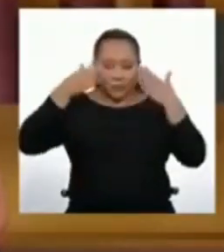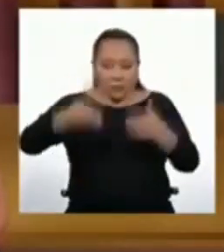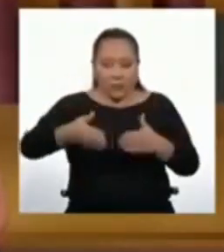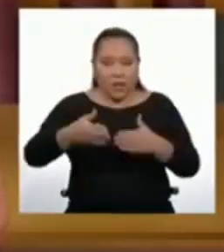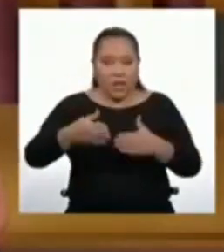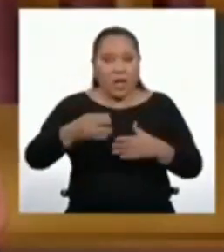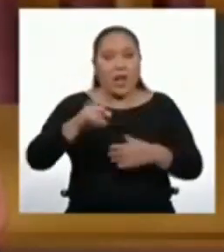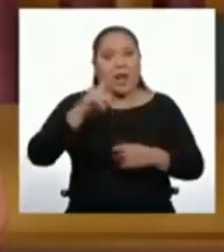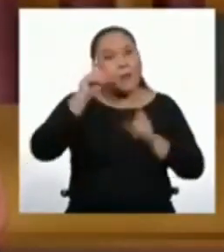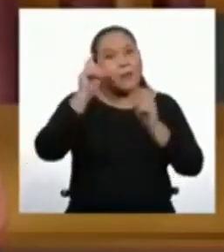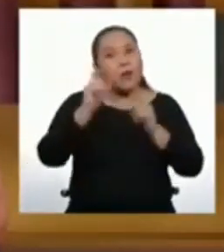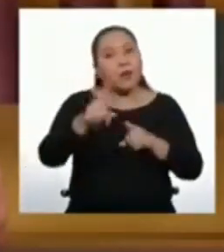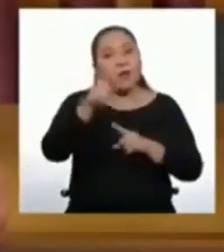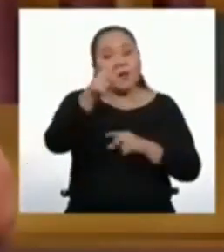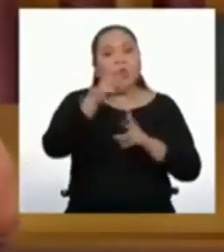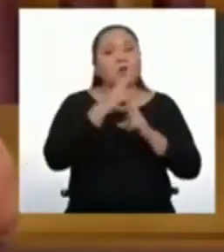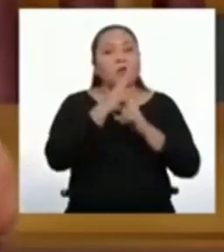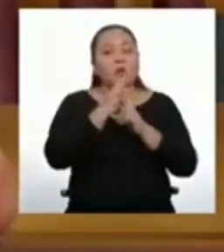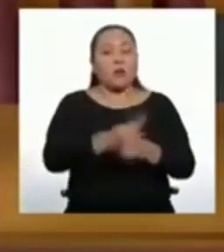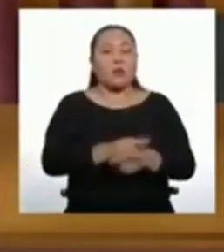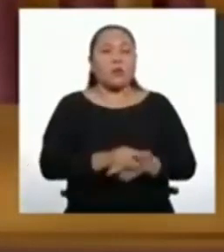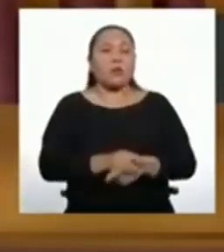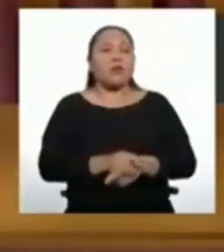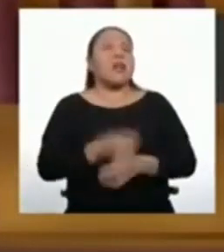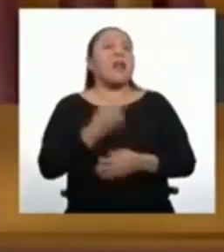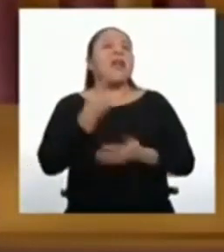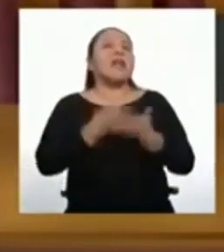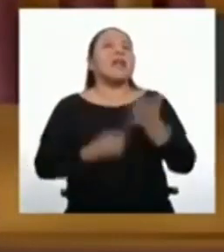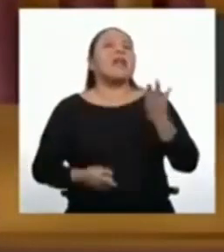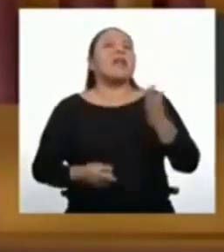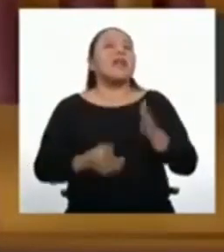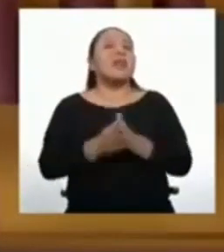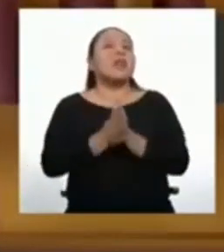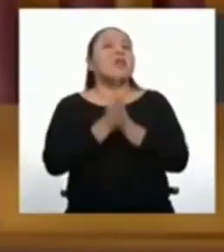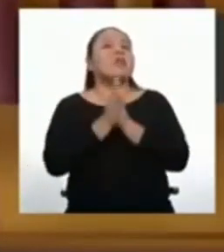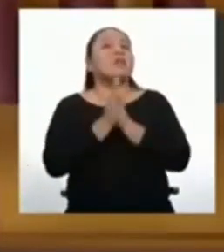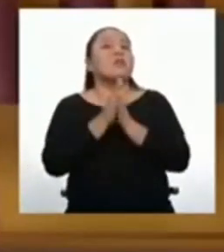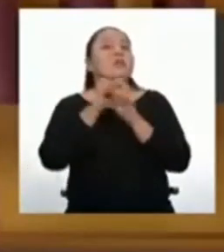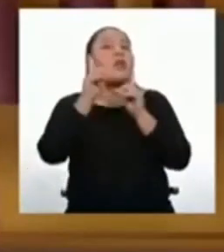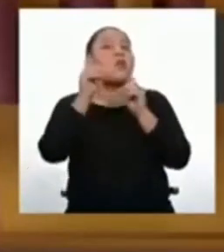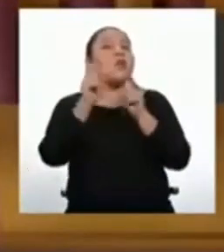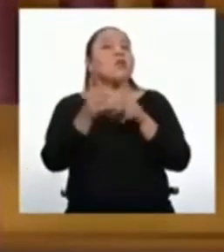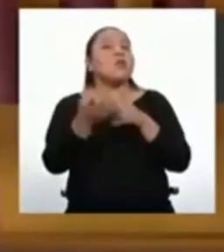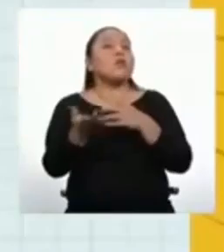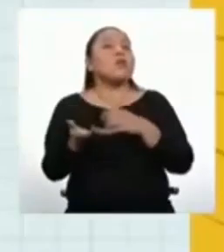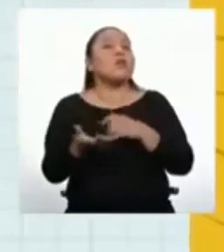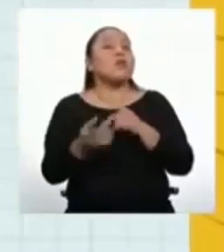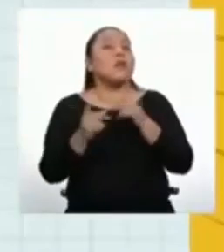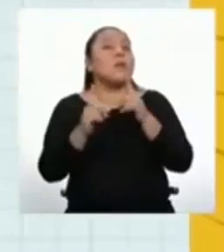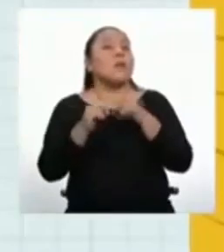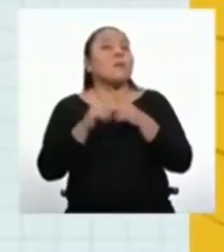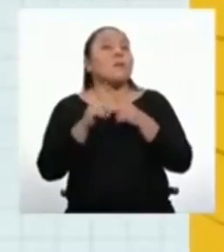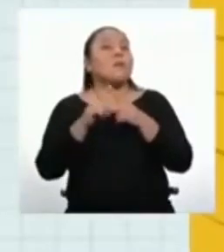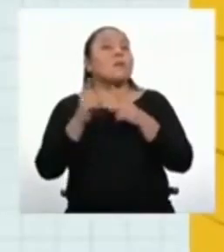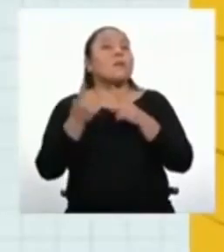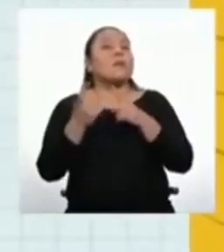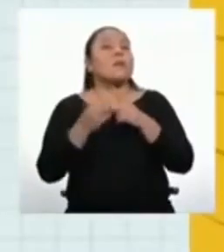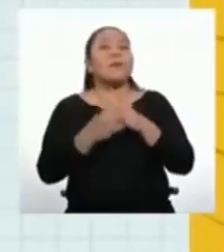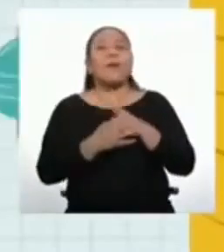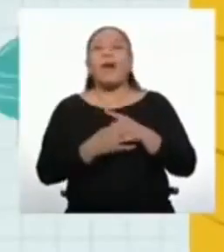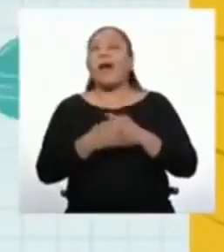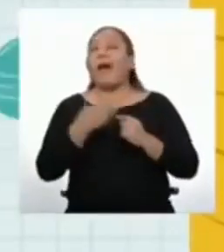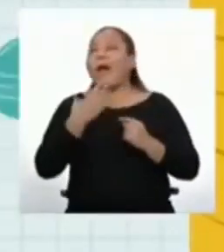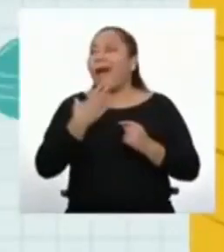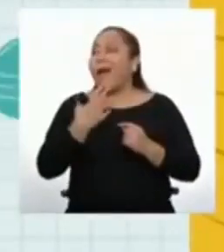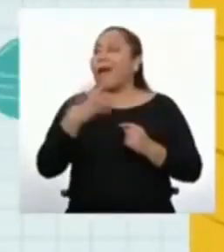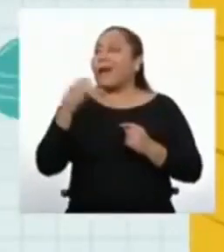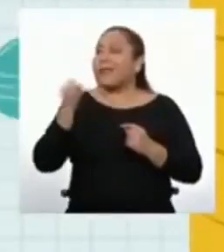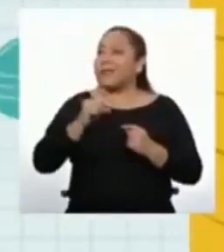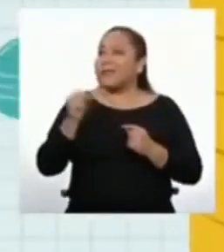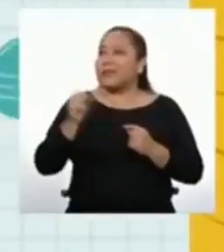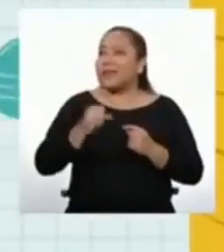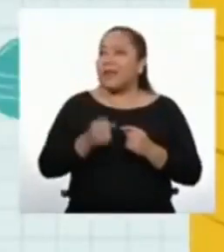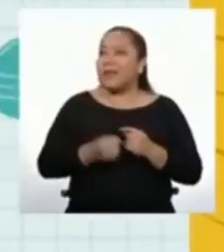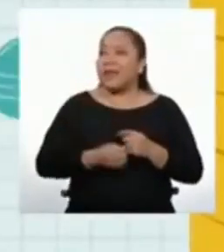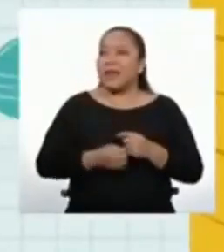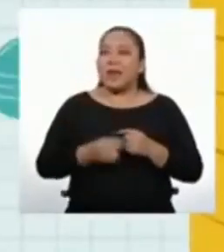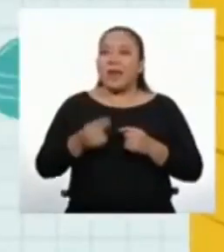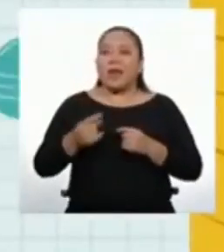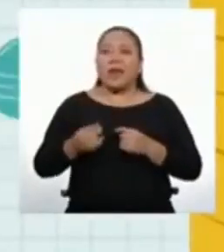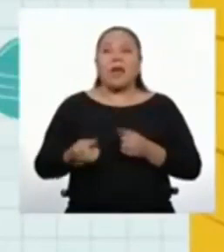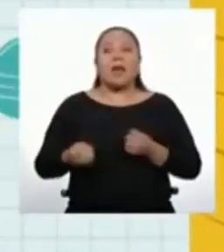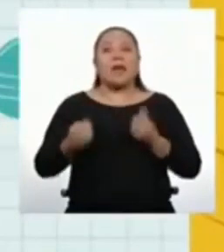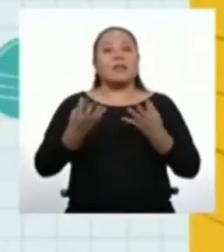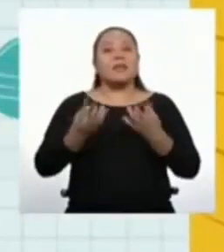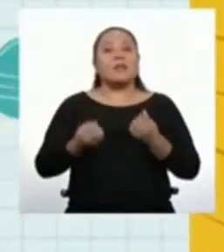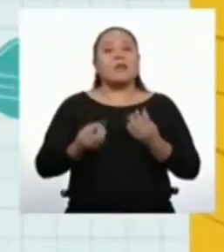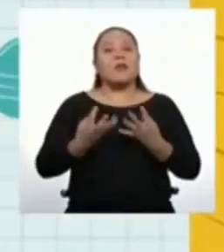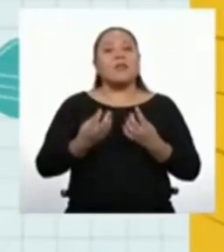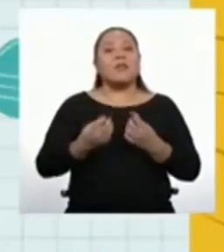pregunta que debes responder. ¿Qué es lo que nos pide hallar en la primera de las preguntas? Ah, claro. Hay que